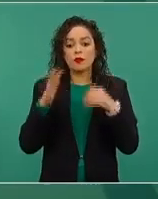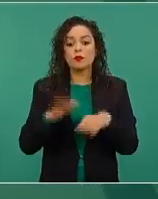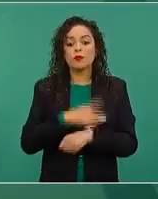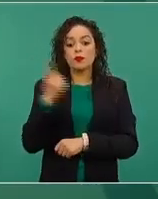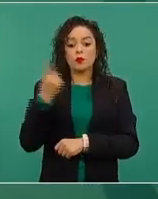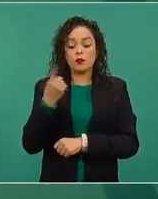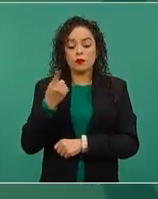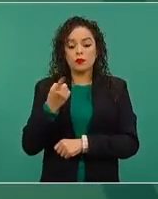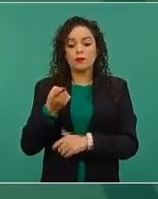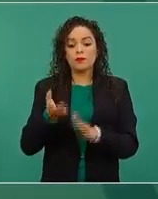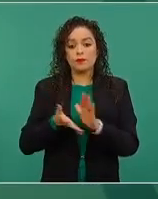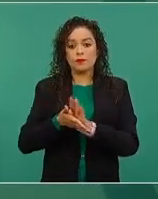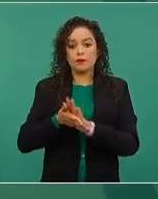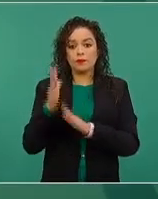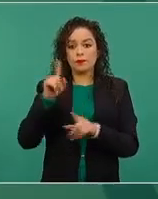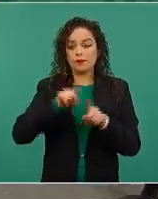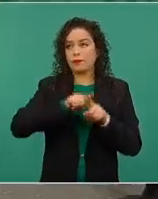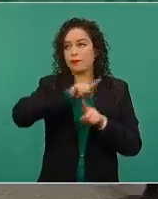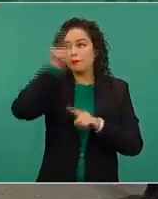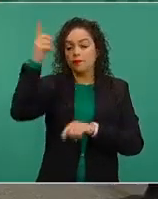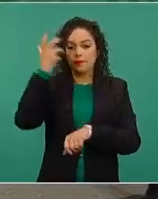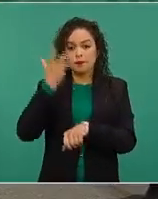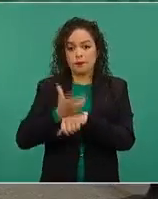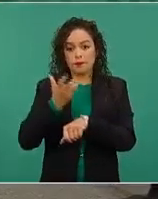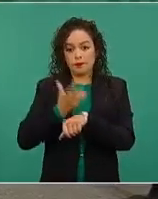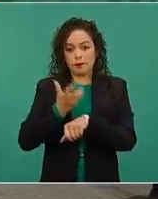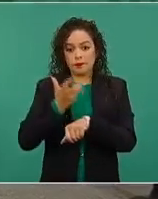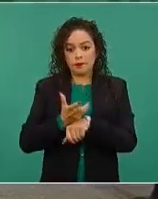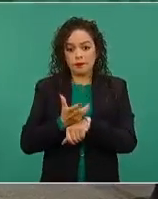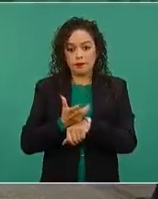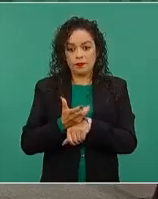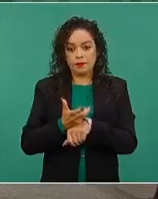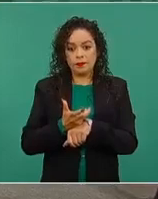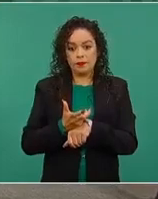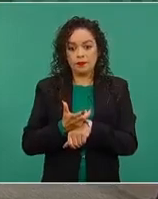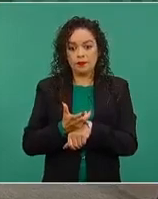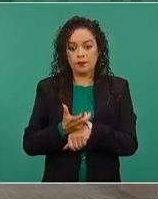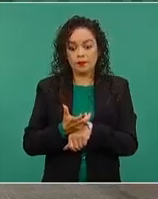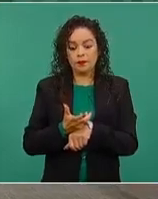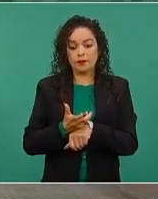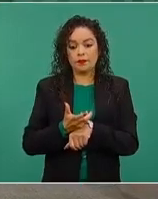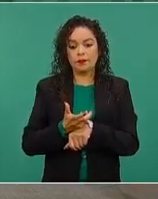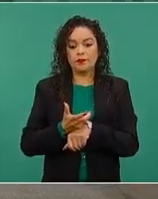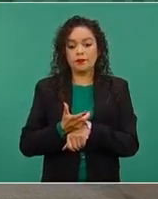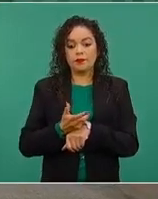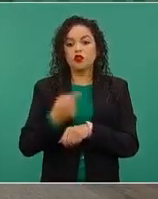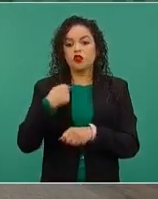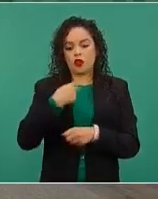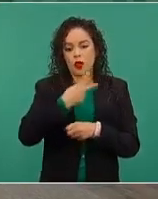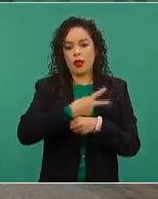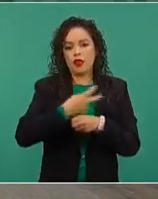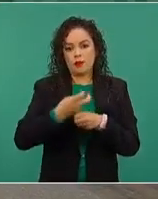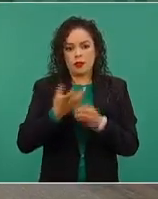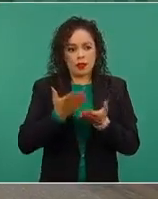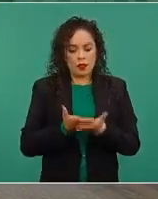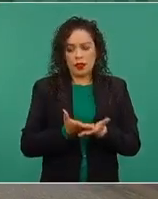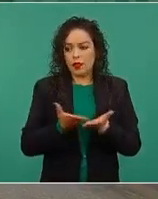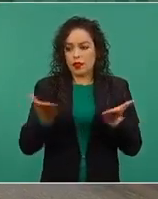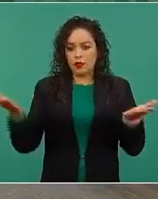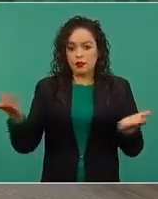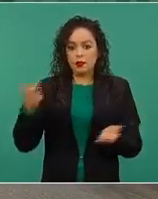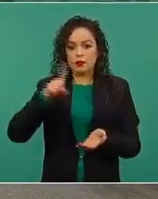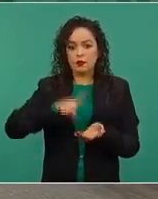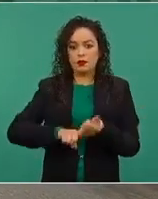Estados Unidos. Están invitados, invitadas al desfile